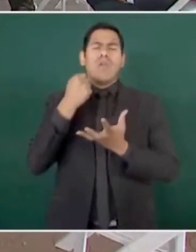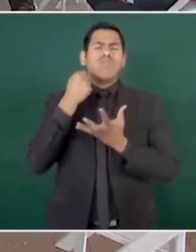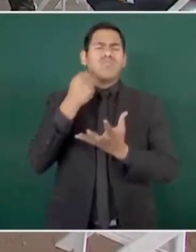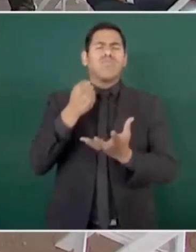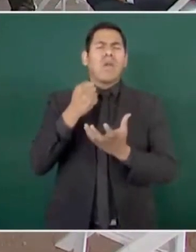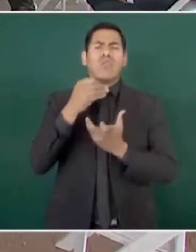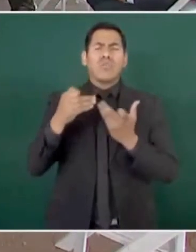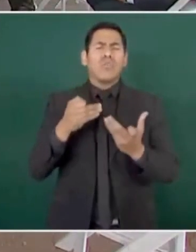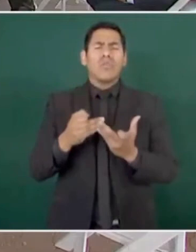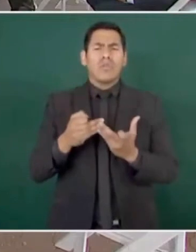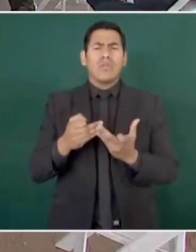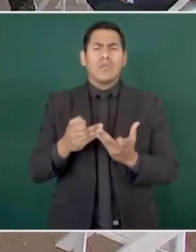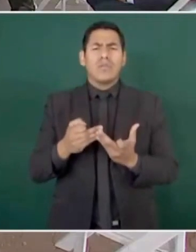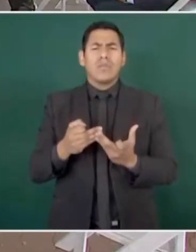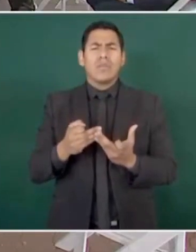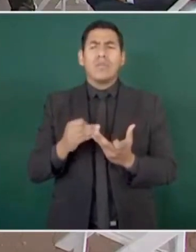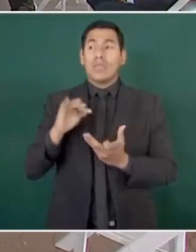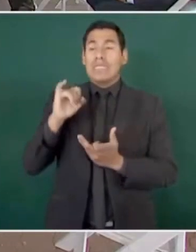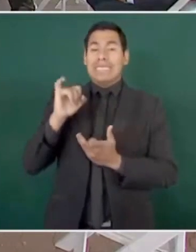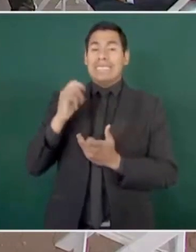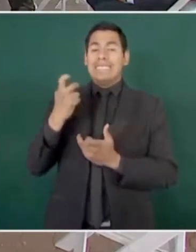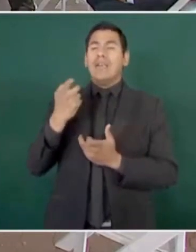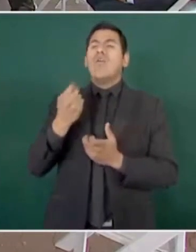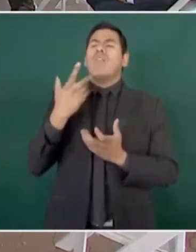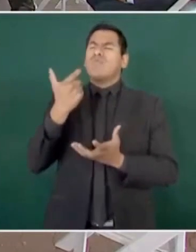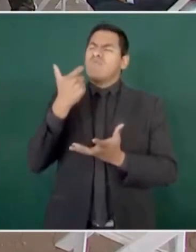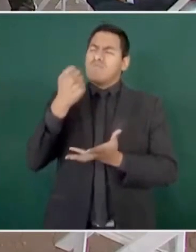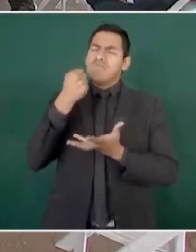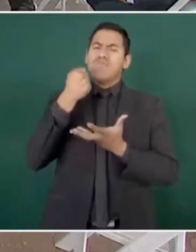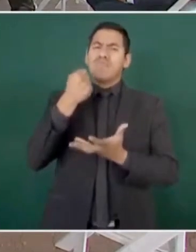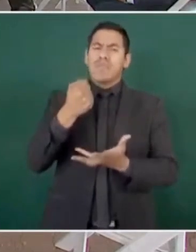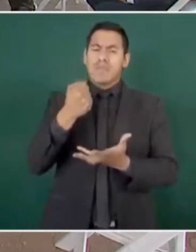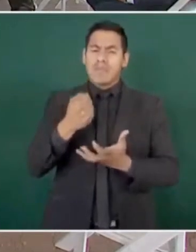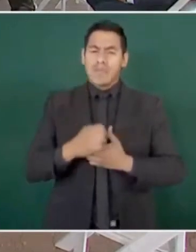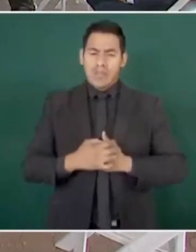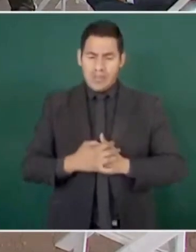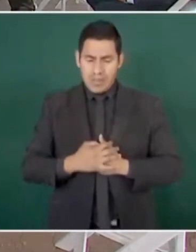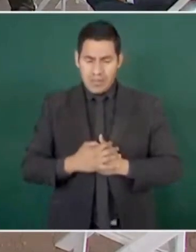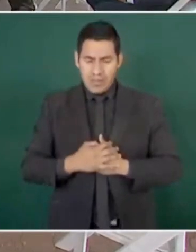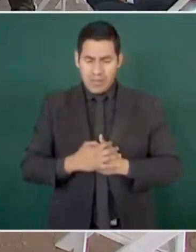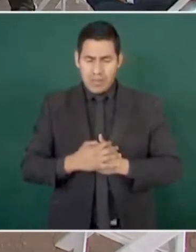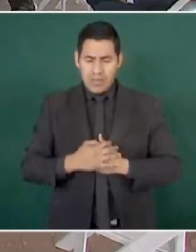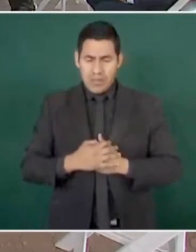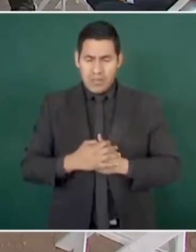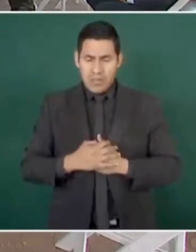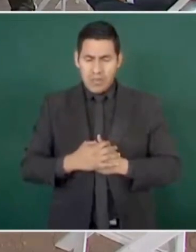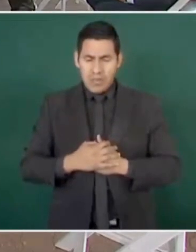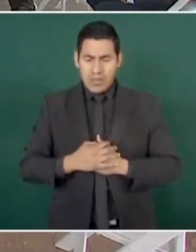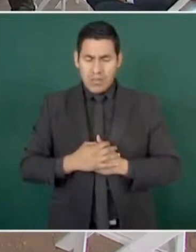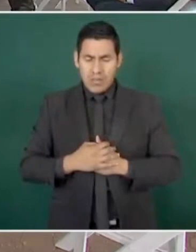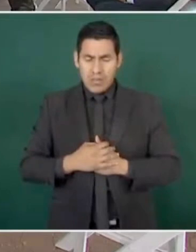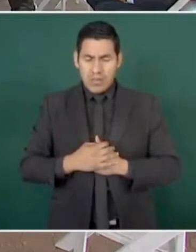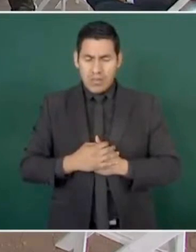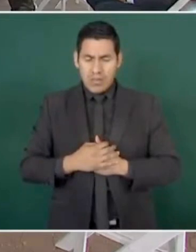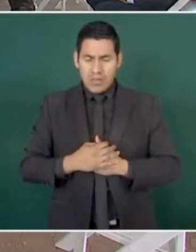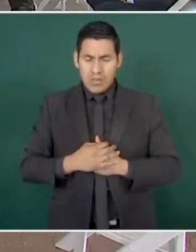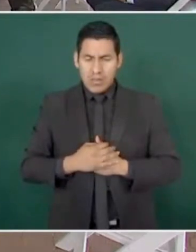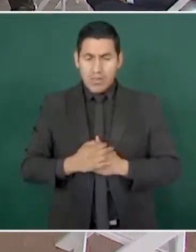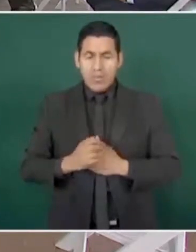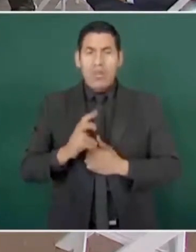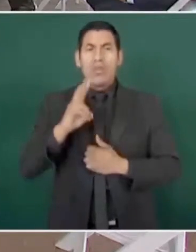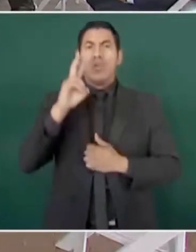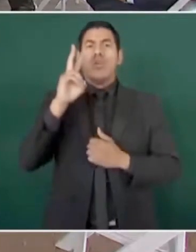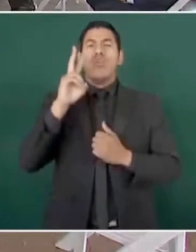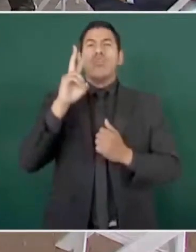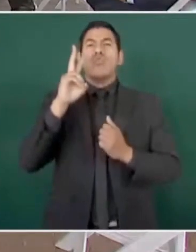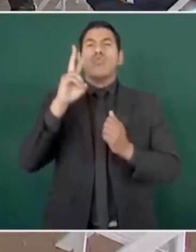Sí. Son dos mil cien millones de dólares. Dos mil